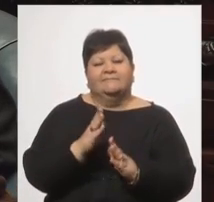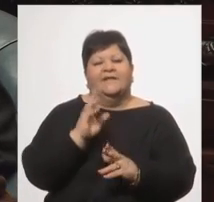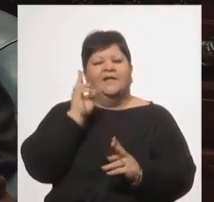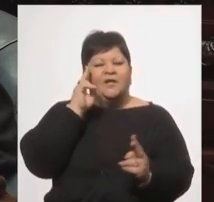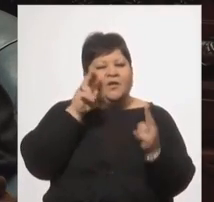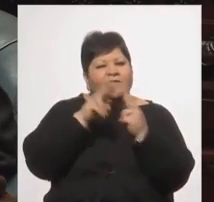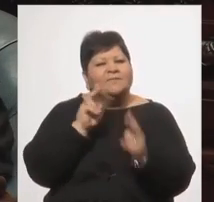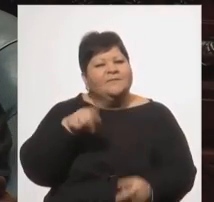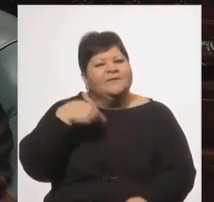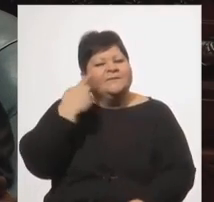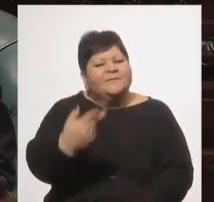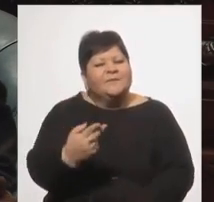muchas gracias. Gracias. gracias.